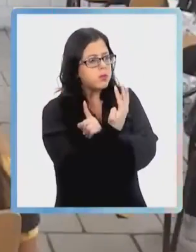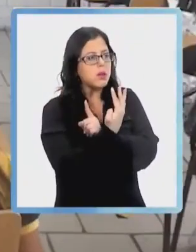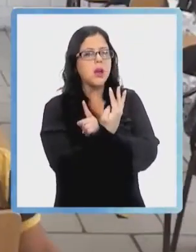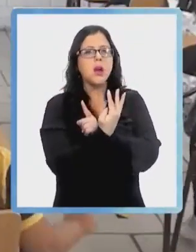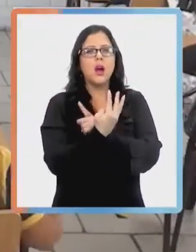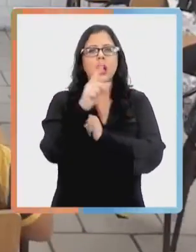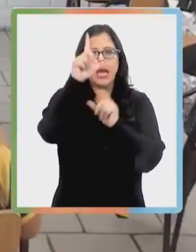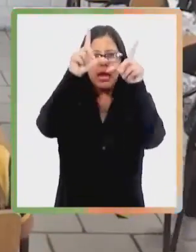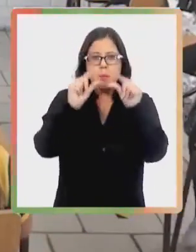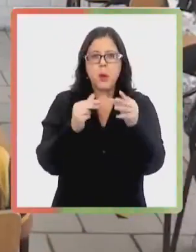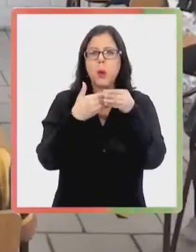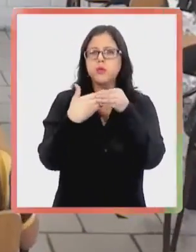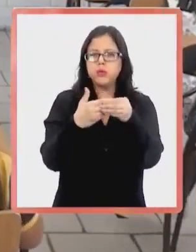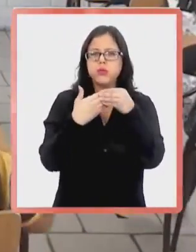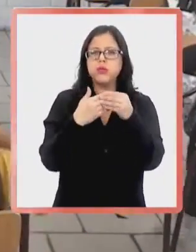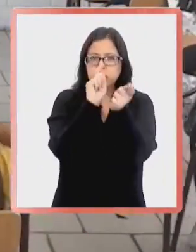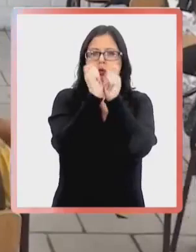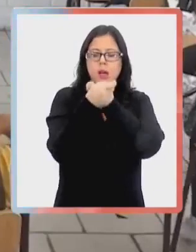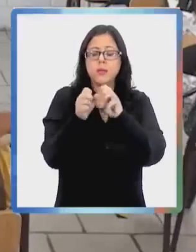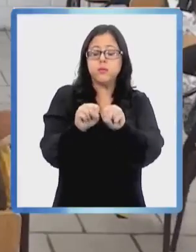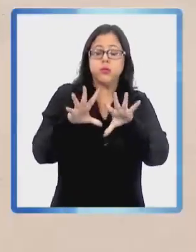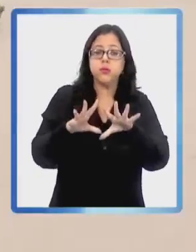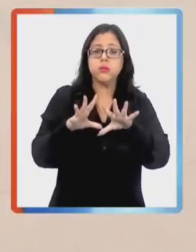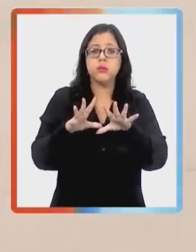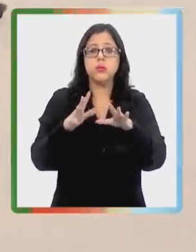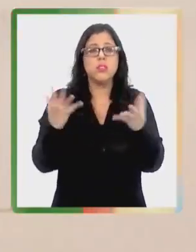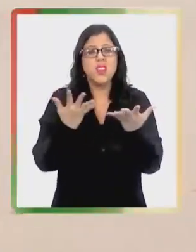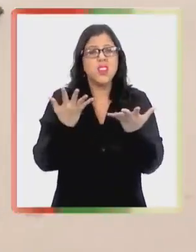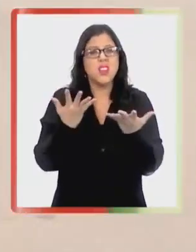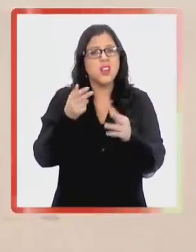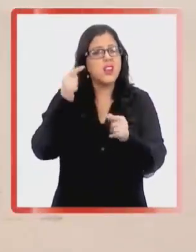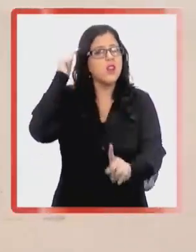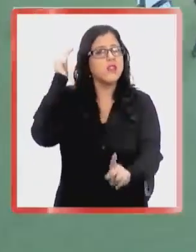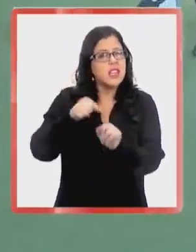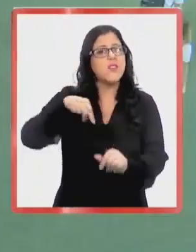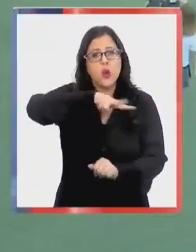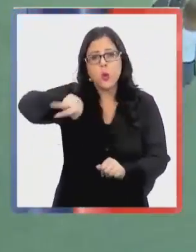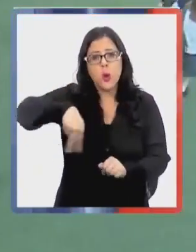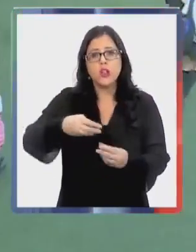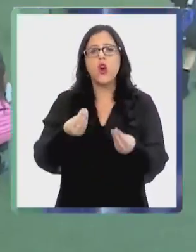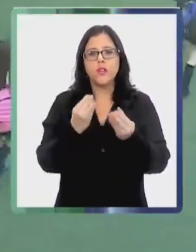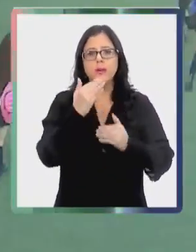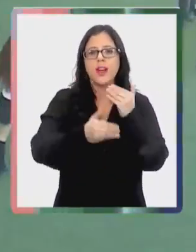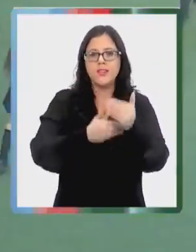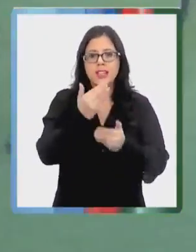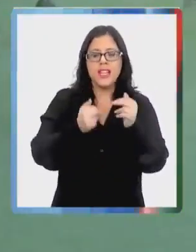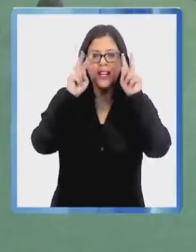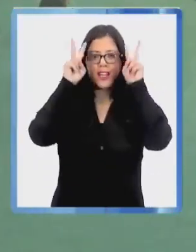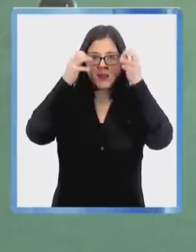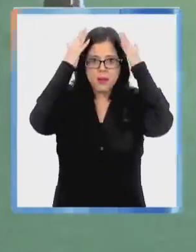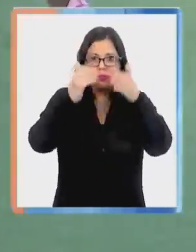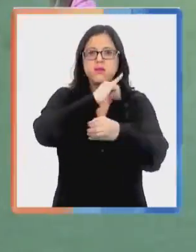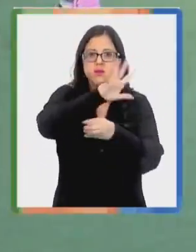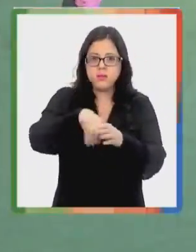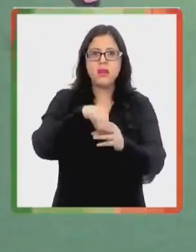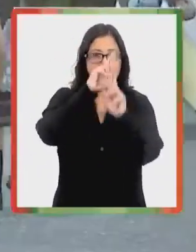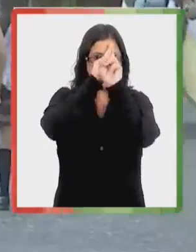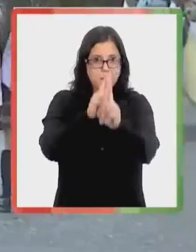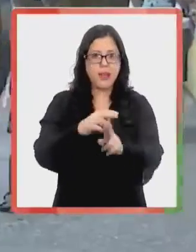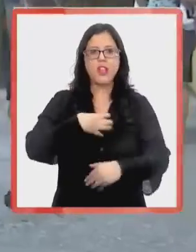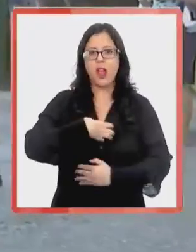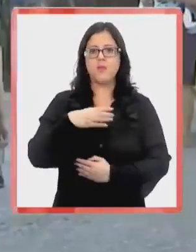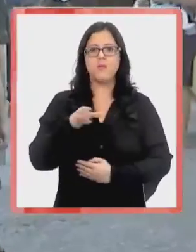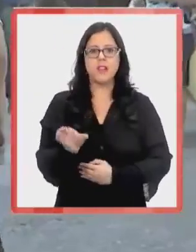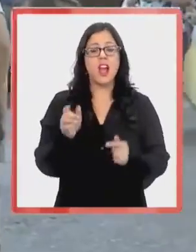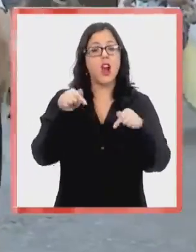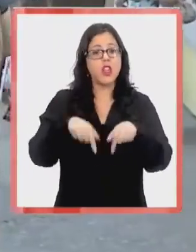poca flexibilidad frente a los cambios sorpresivos. ¿Cuáles deberían ser nuestros objetivos? Avanzar por supuesto hacia la inclusión, hacia el respeto